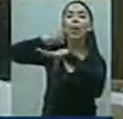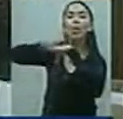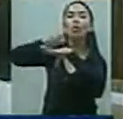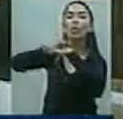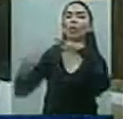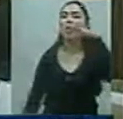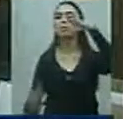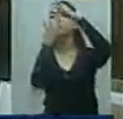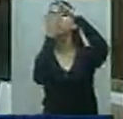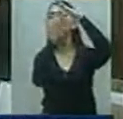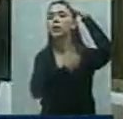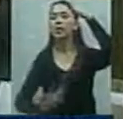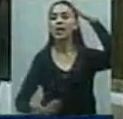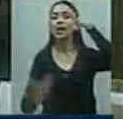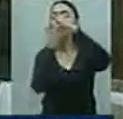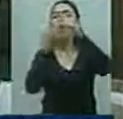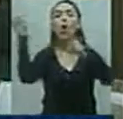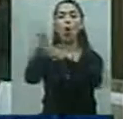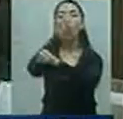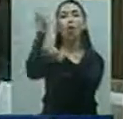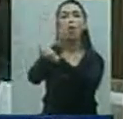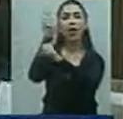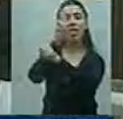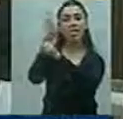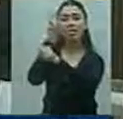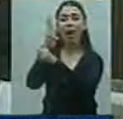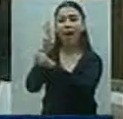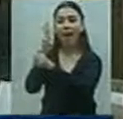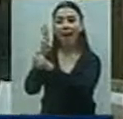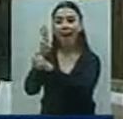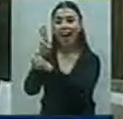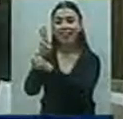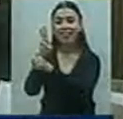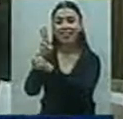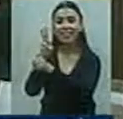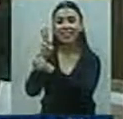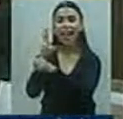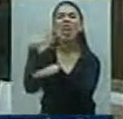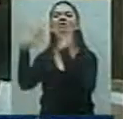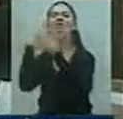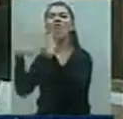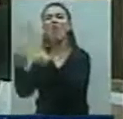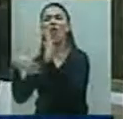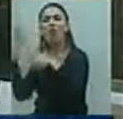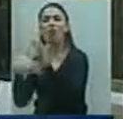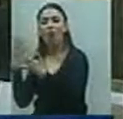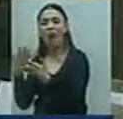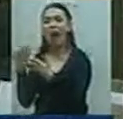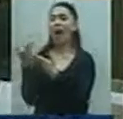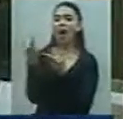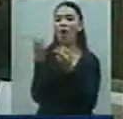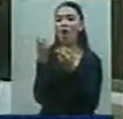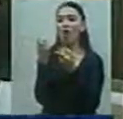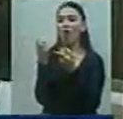dirigente cuidar la actividad y no prestarse a juegos políticos con la única